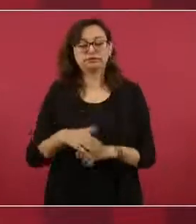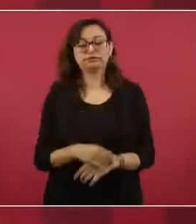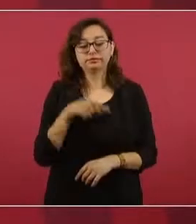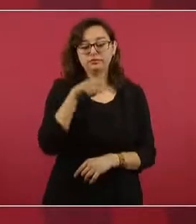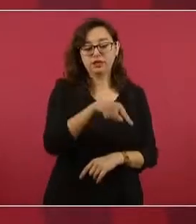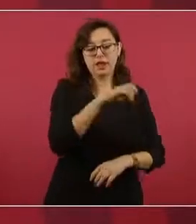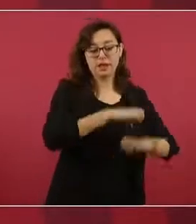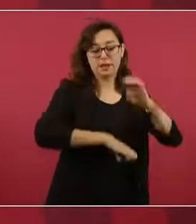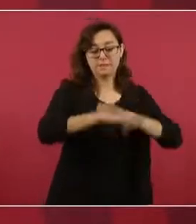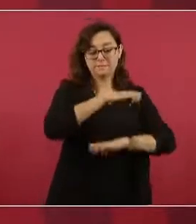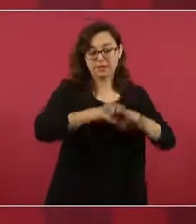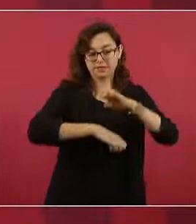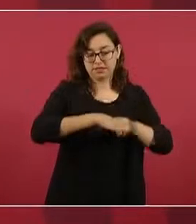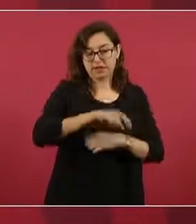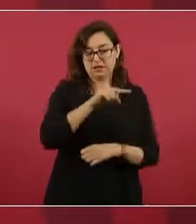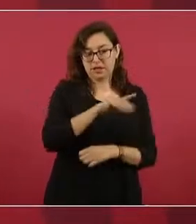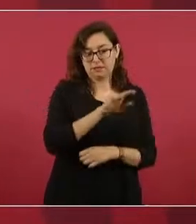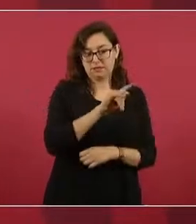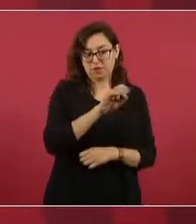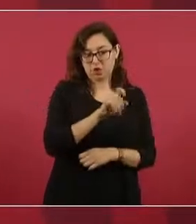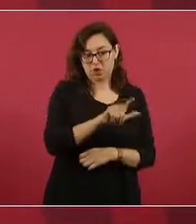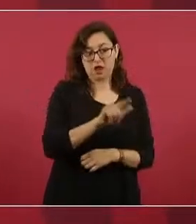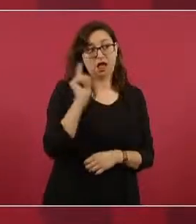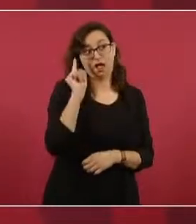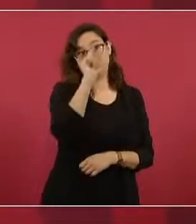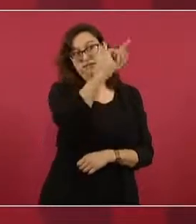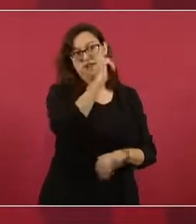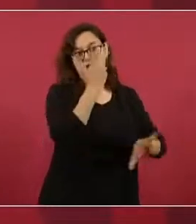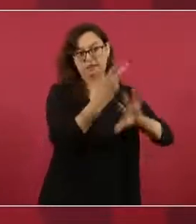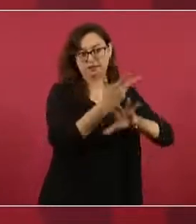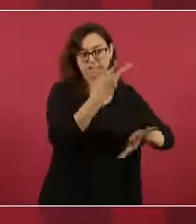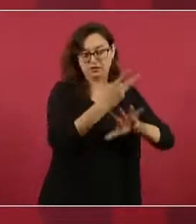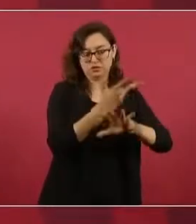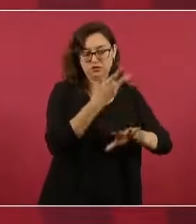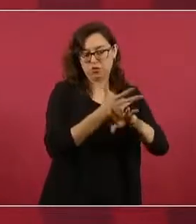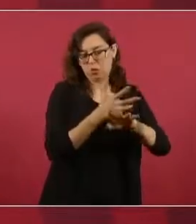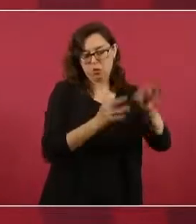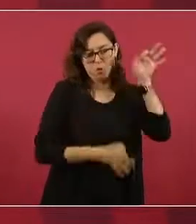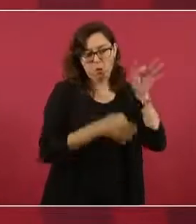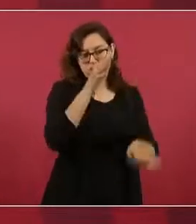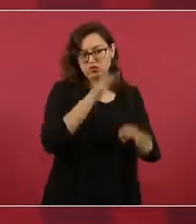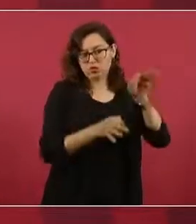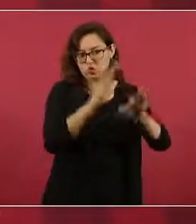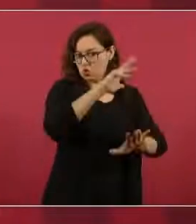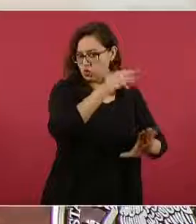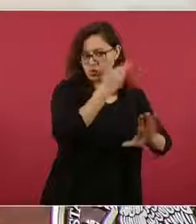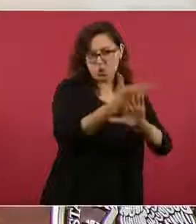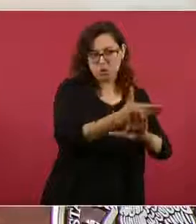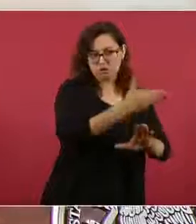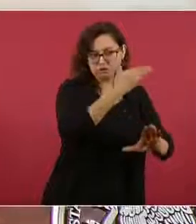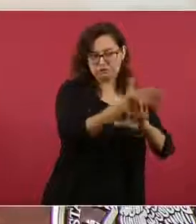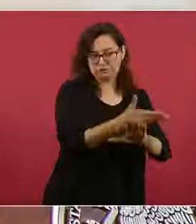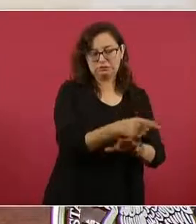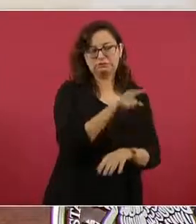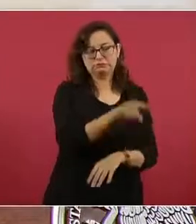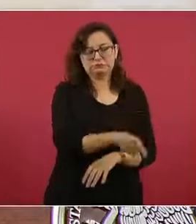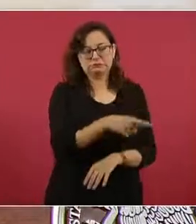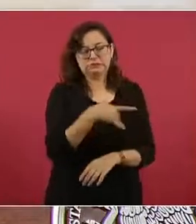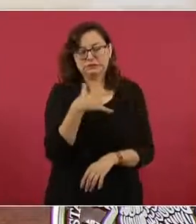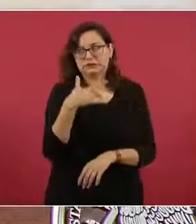por actos de corrupción. Allá declararon que habían entregado